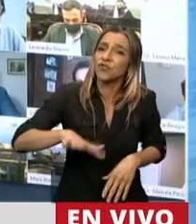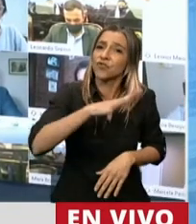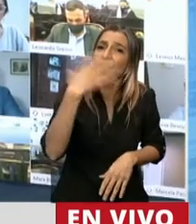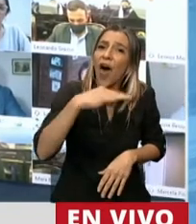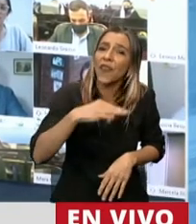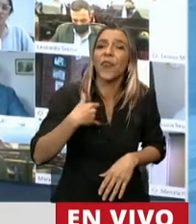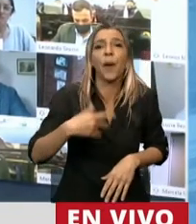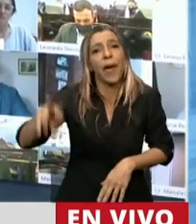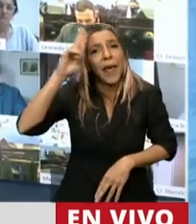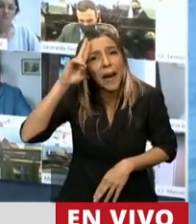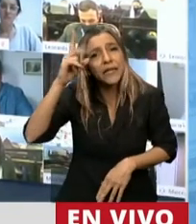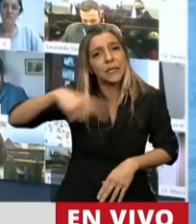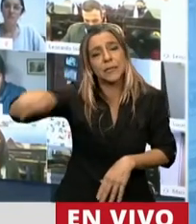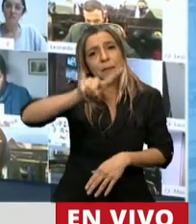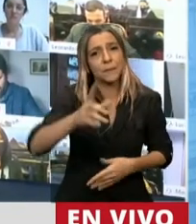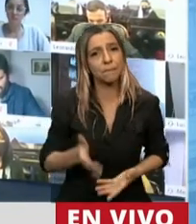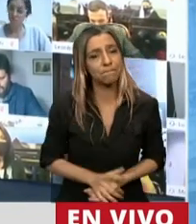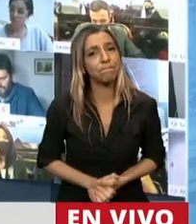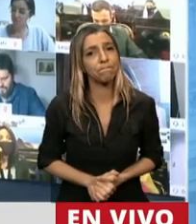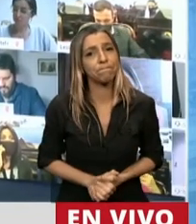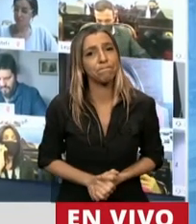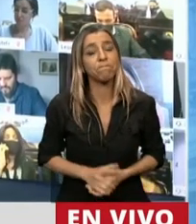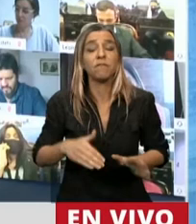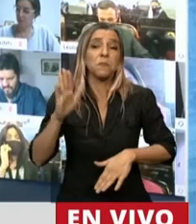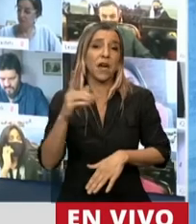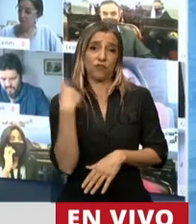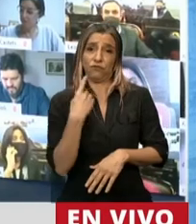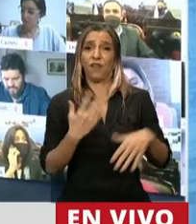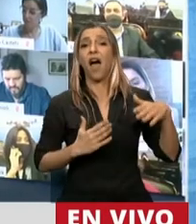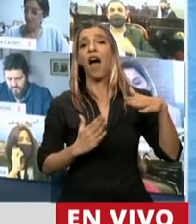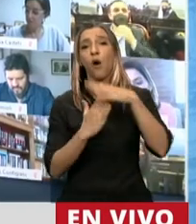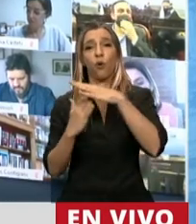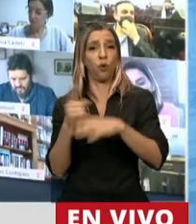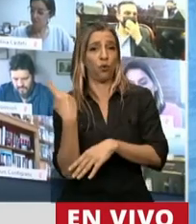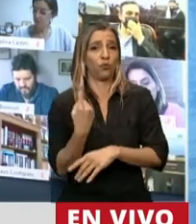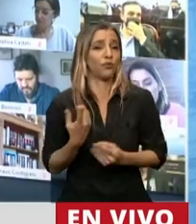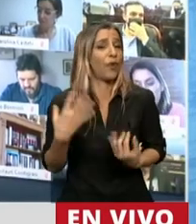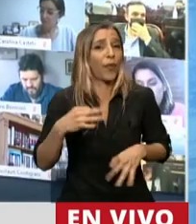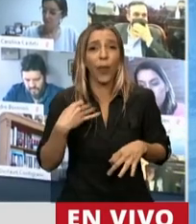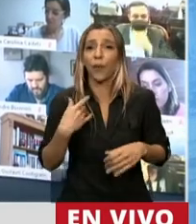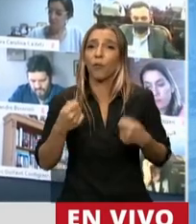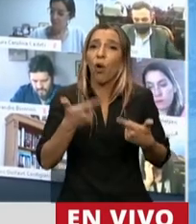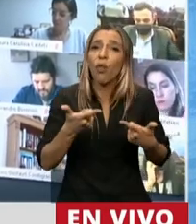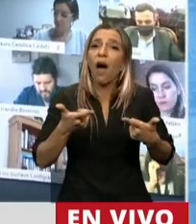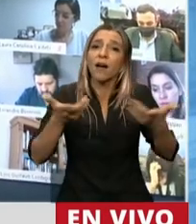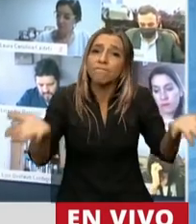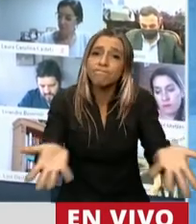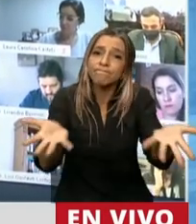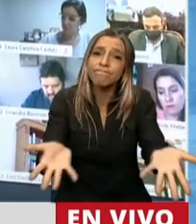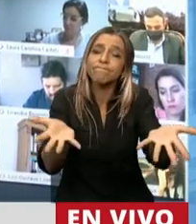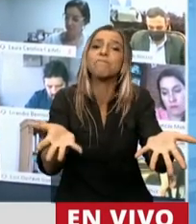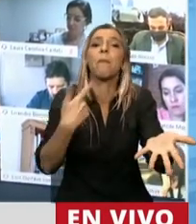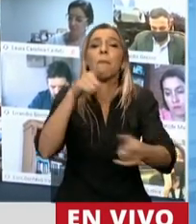supuesto, en mayor medida, las autoridades y, sobre todo, las que tienen incumbencia